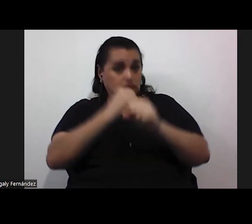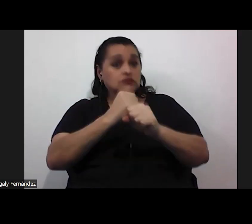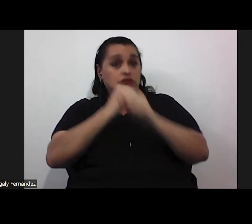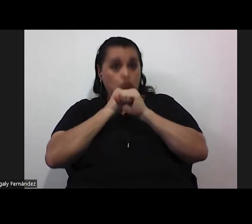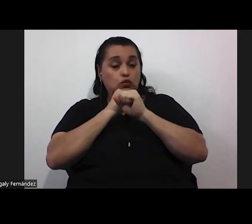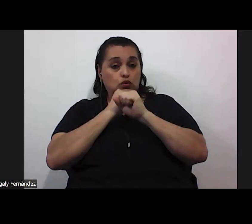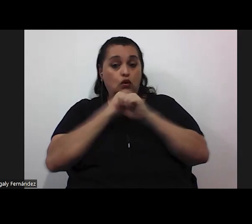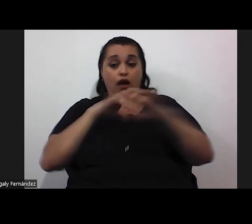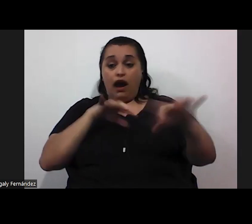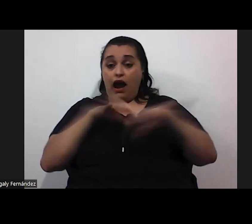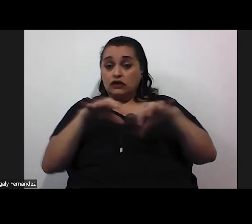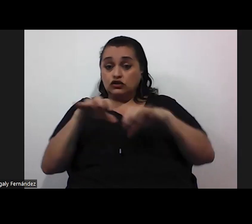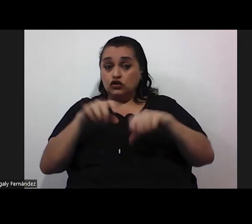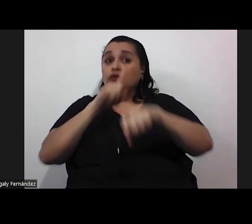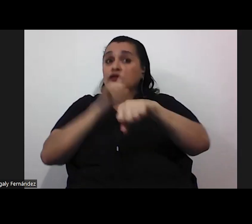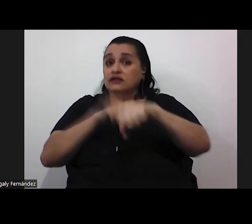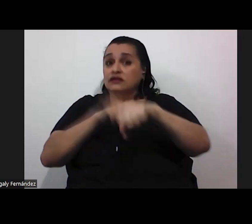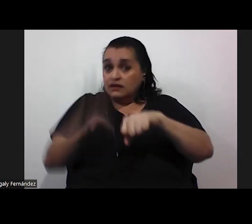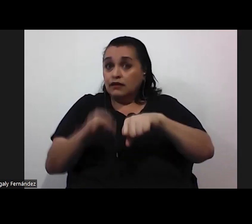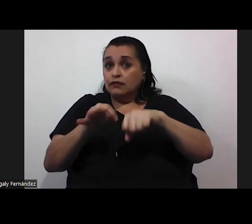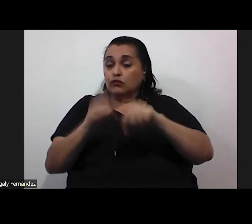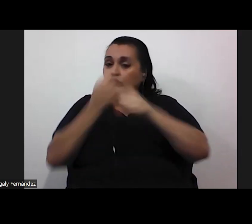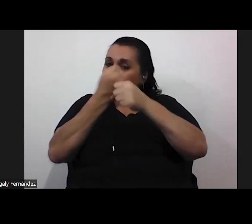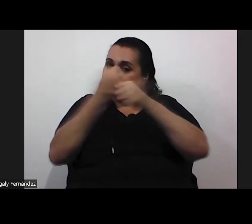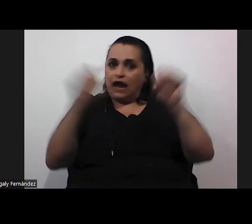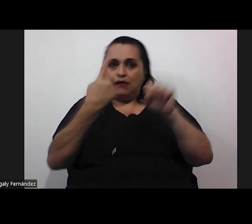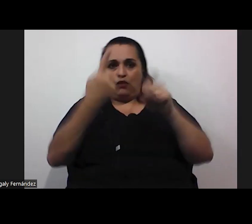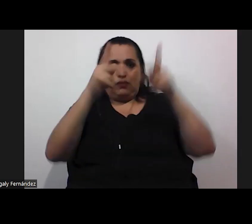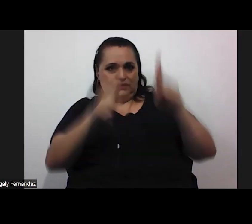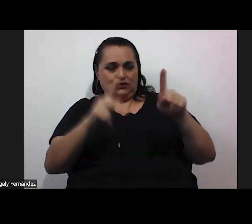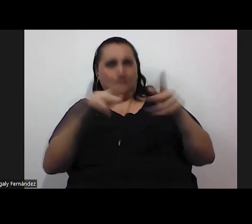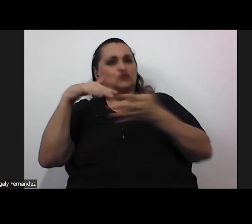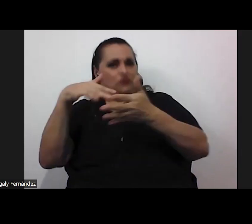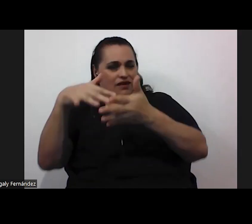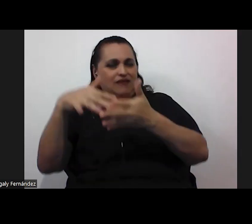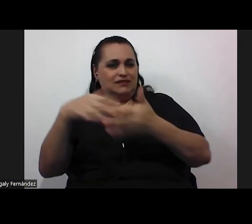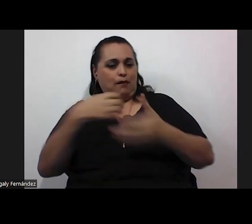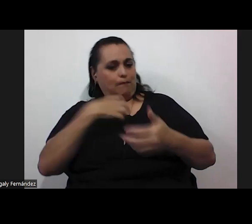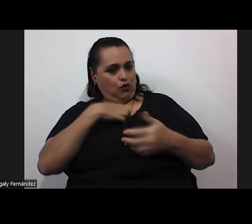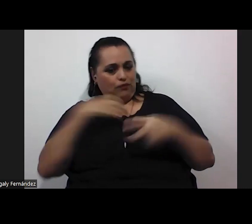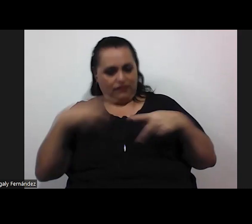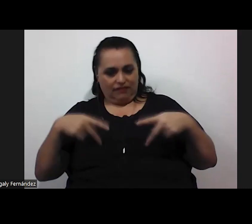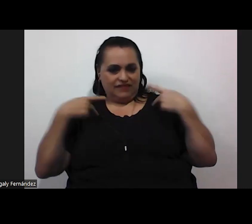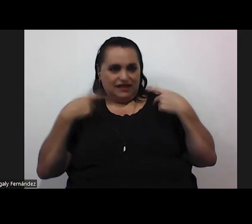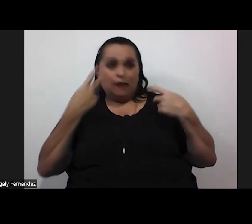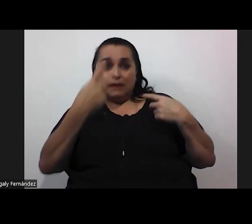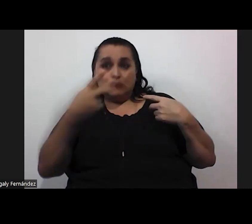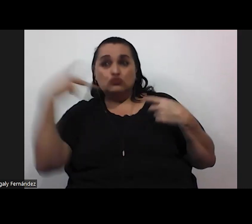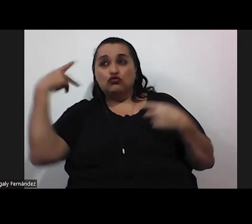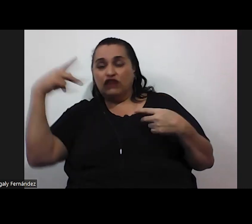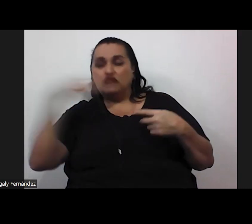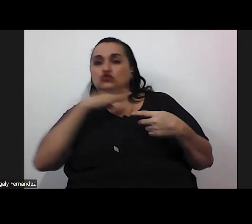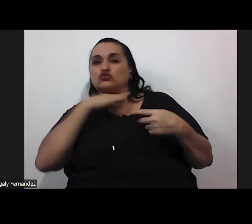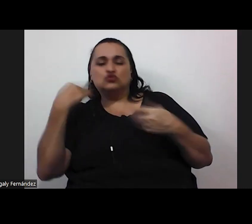acción a tiempo no sólo salvaría a una persona estudiante su propia vida porque hemos visto el riesgo del suicidio